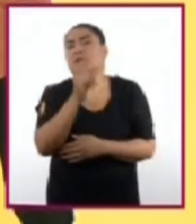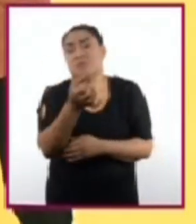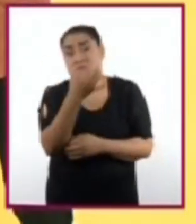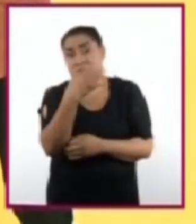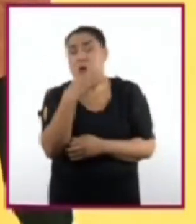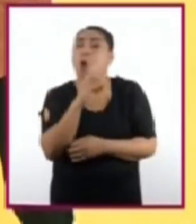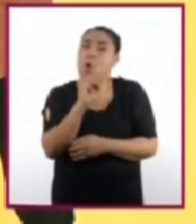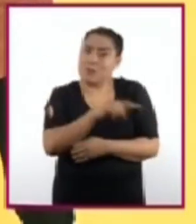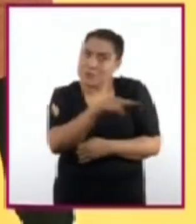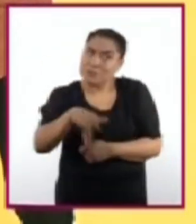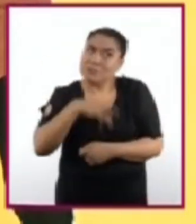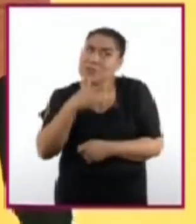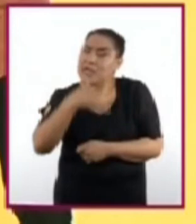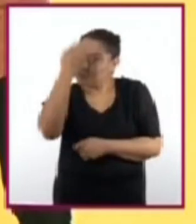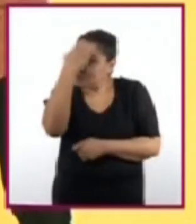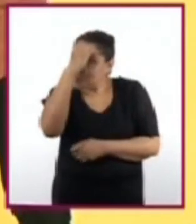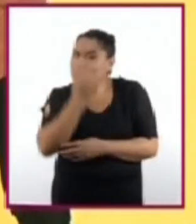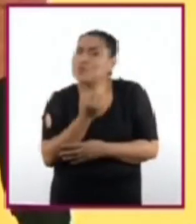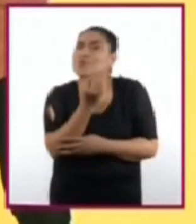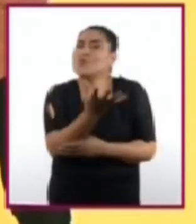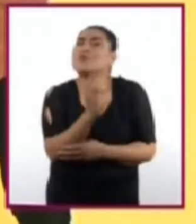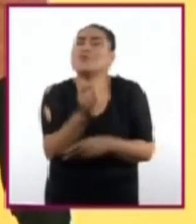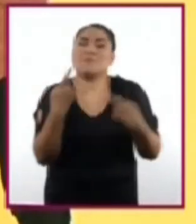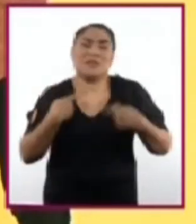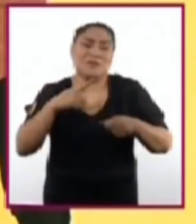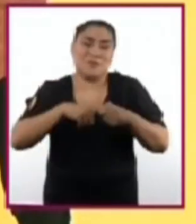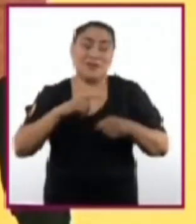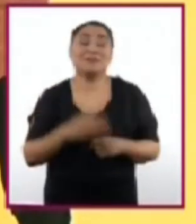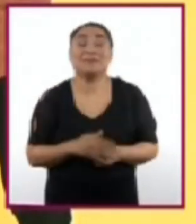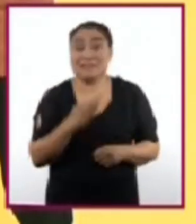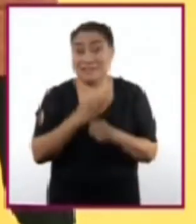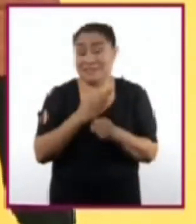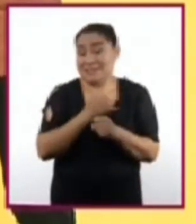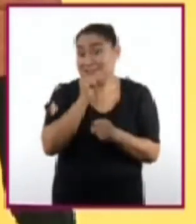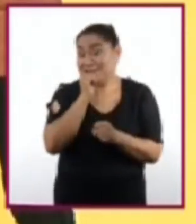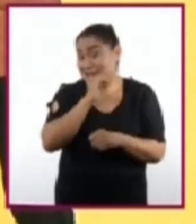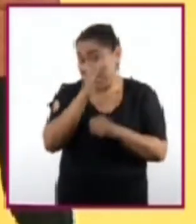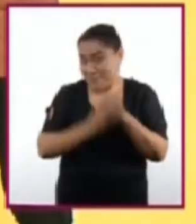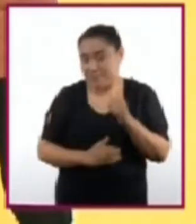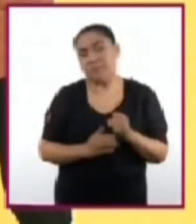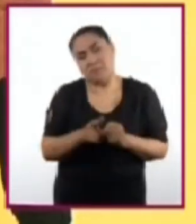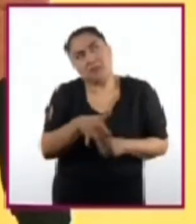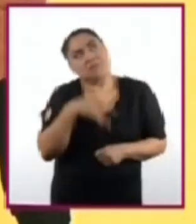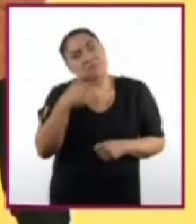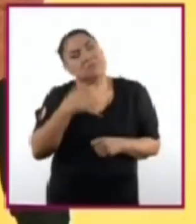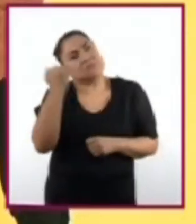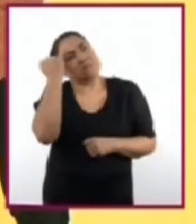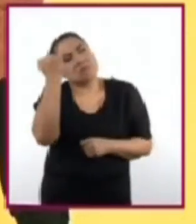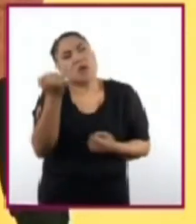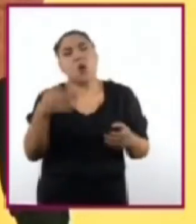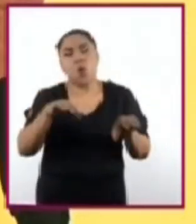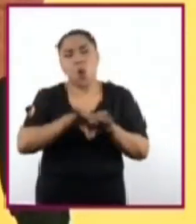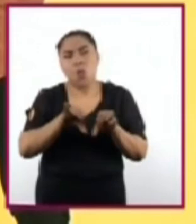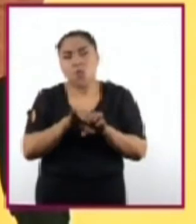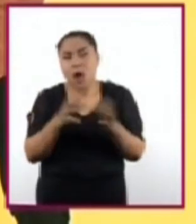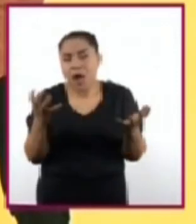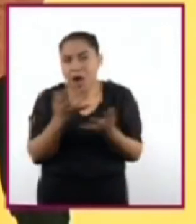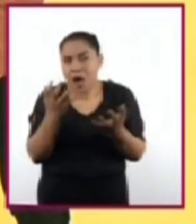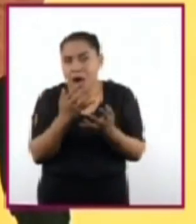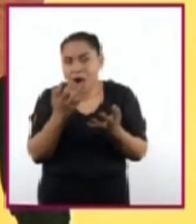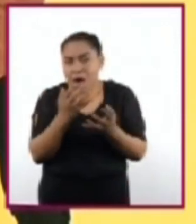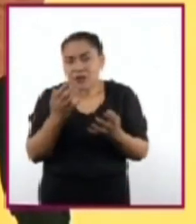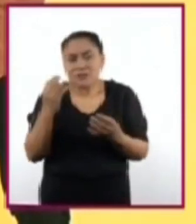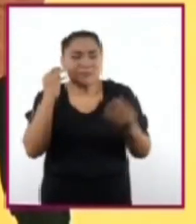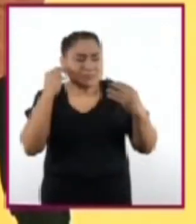comparte una experiencia personal. Antes de cerrar la sesión, podría conocer una forma de realizar un estetoscopio casero